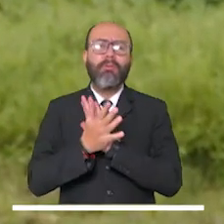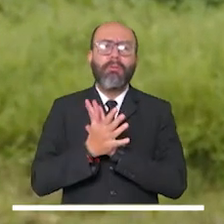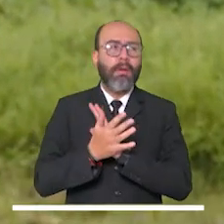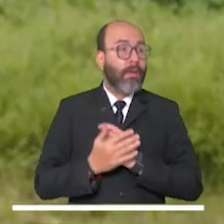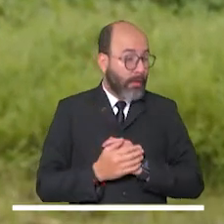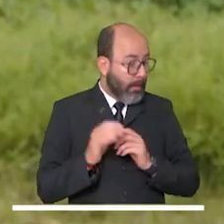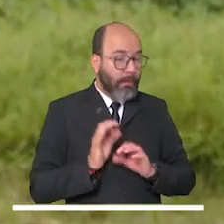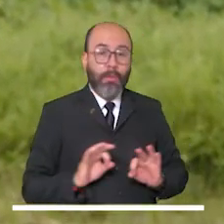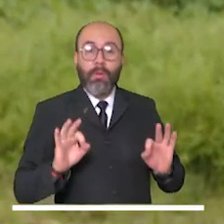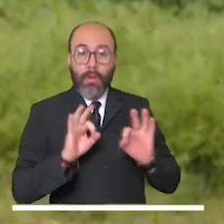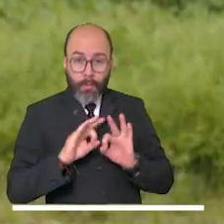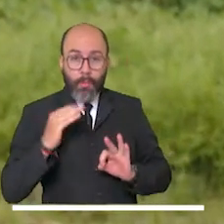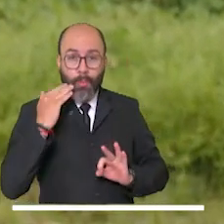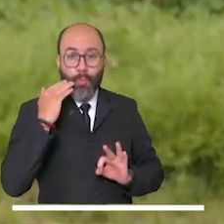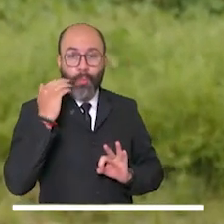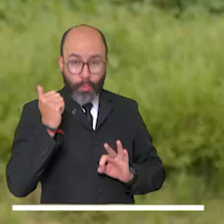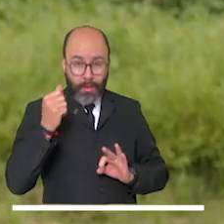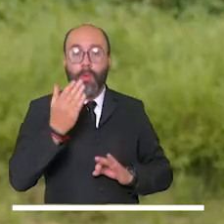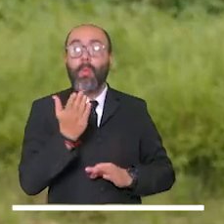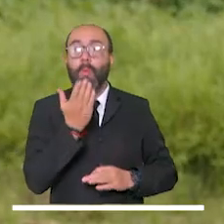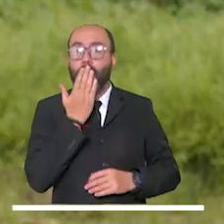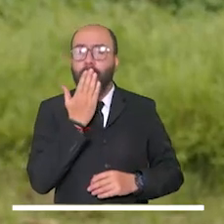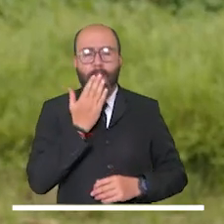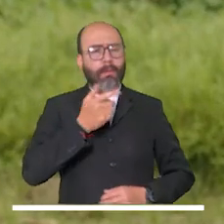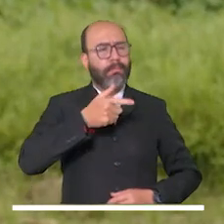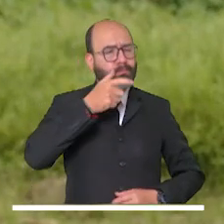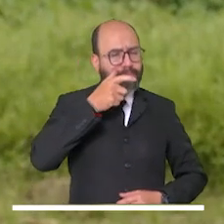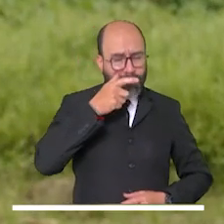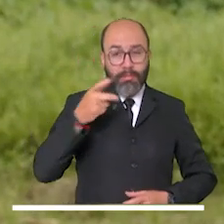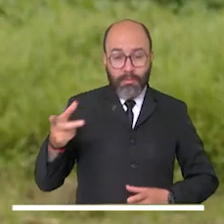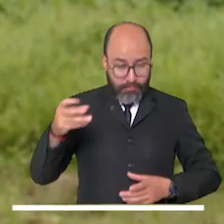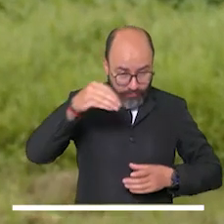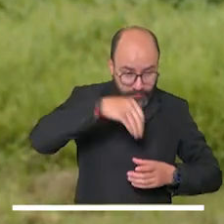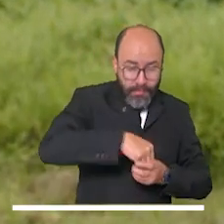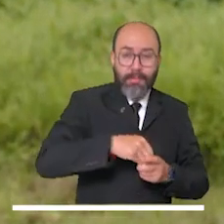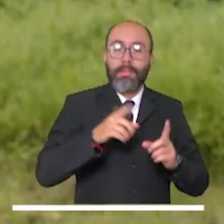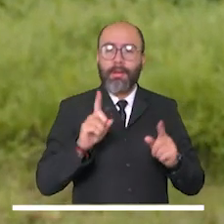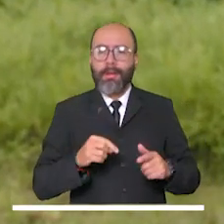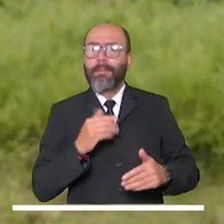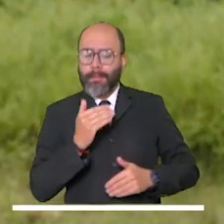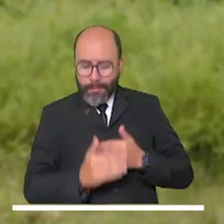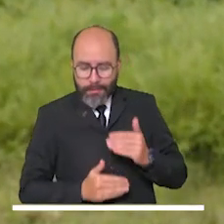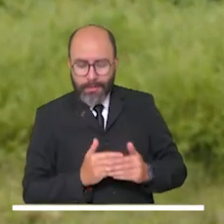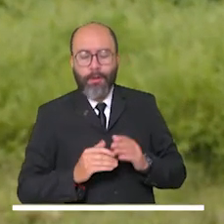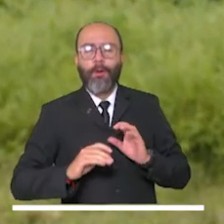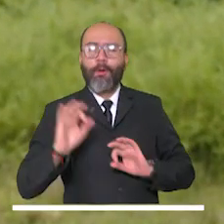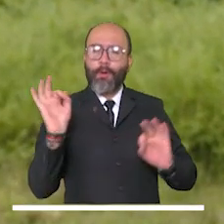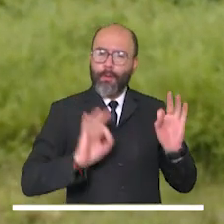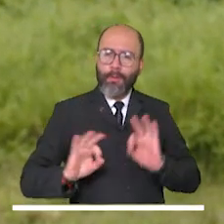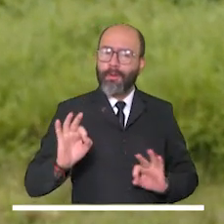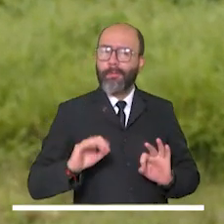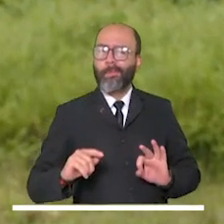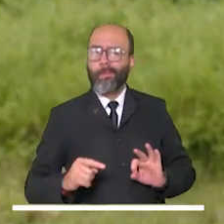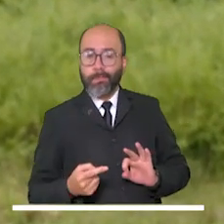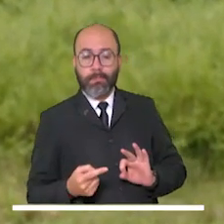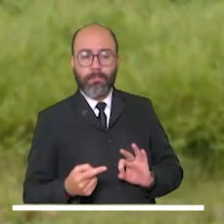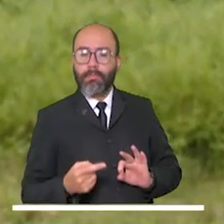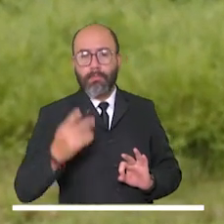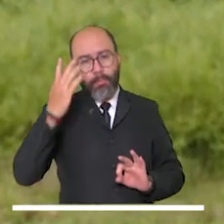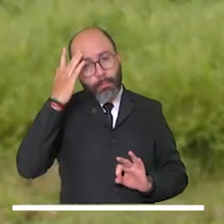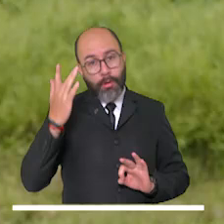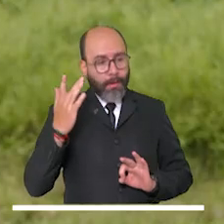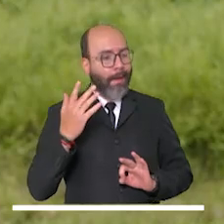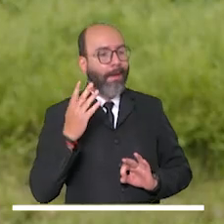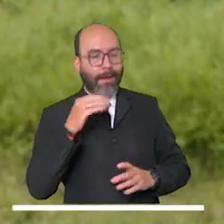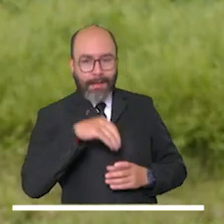indígenas guardias también que se vinculen al proceso de organizaciones porque de ahí uno